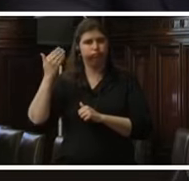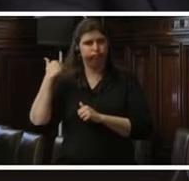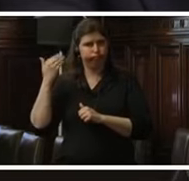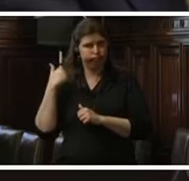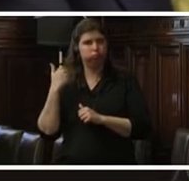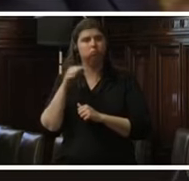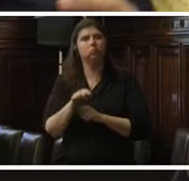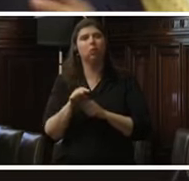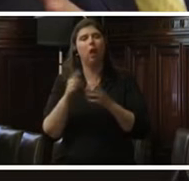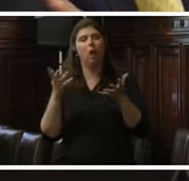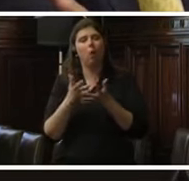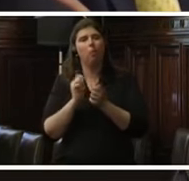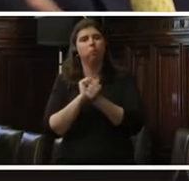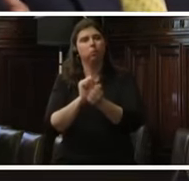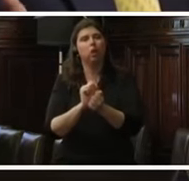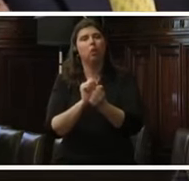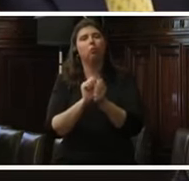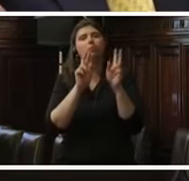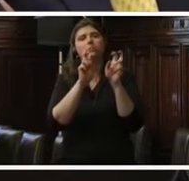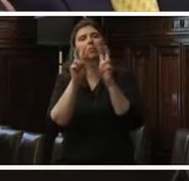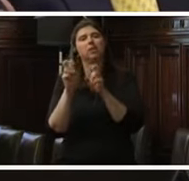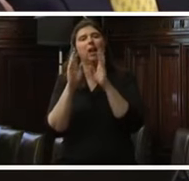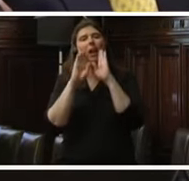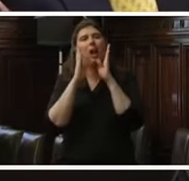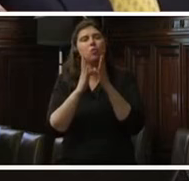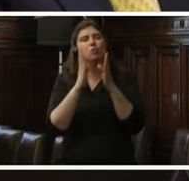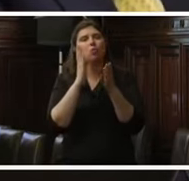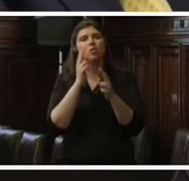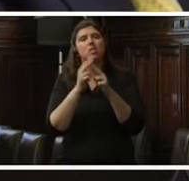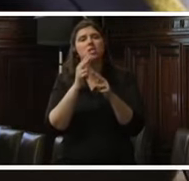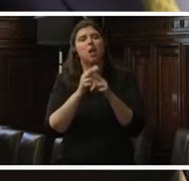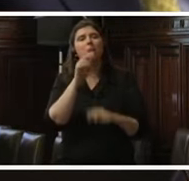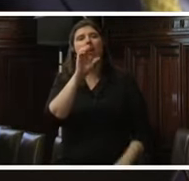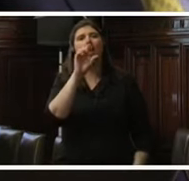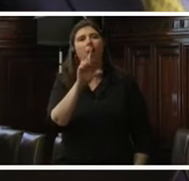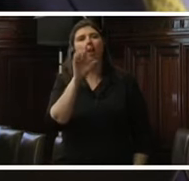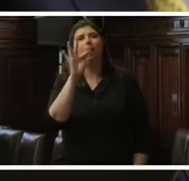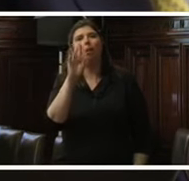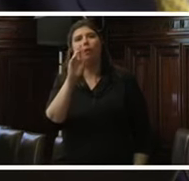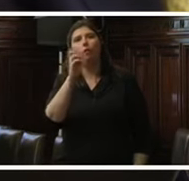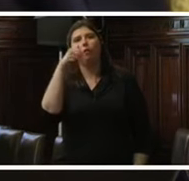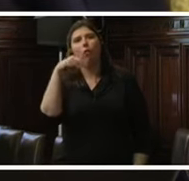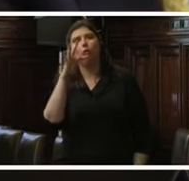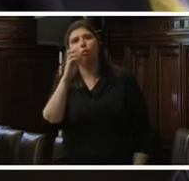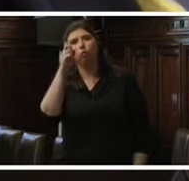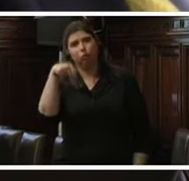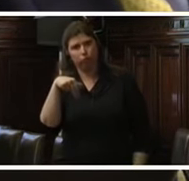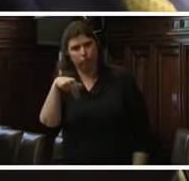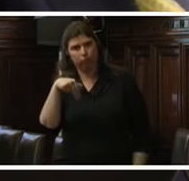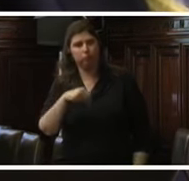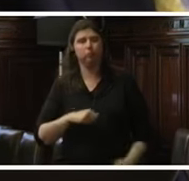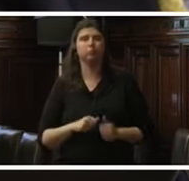en el caso El Frontón, caso que además no se encuentra concluido en el mismo Tribunal Constitucional.